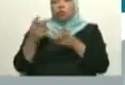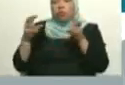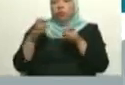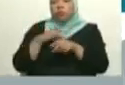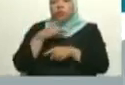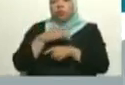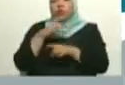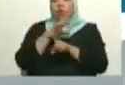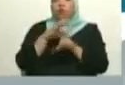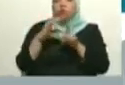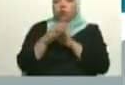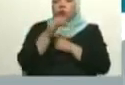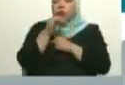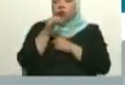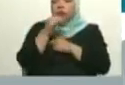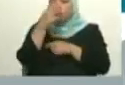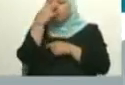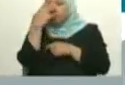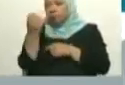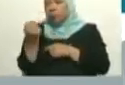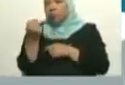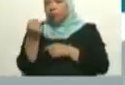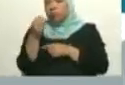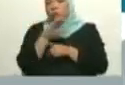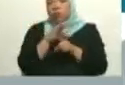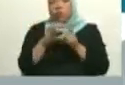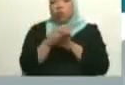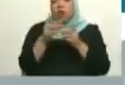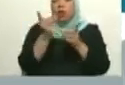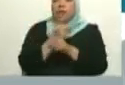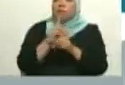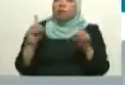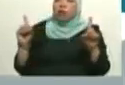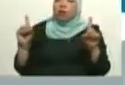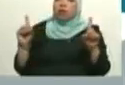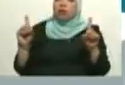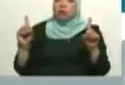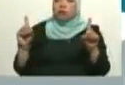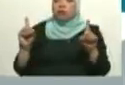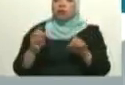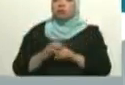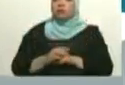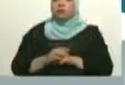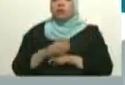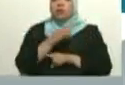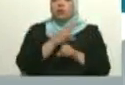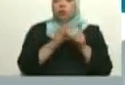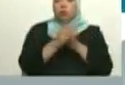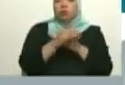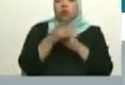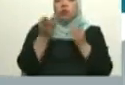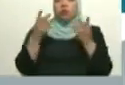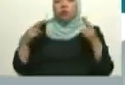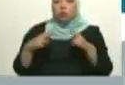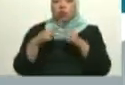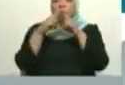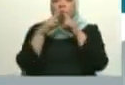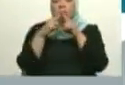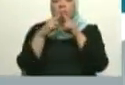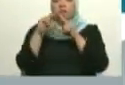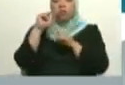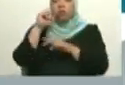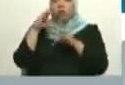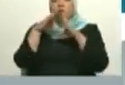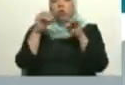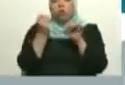cultura, del entendimiento, una cultura democrática, una cultura del encuentro y del reencuentro